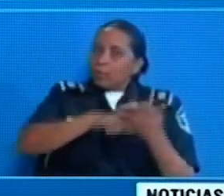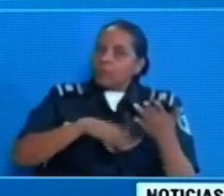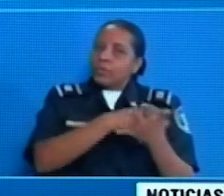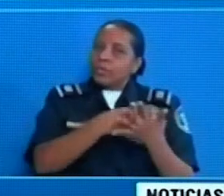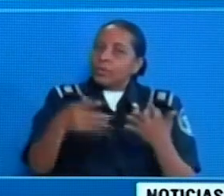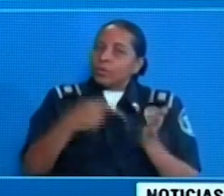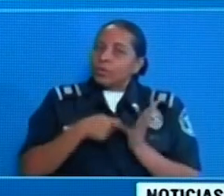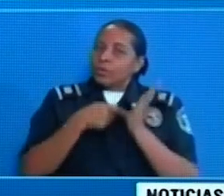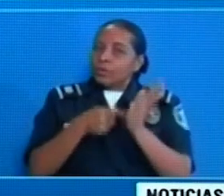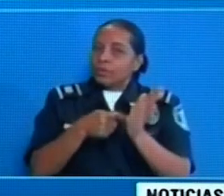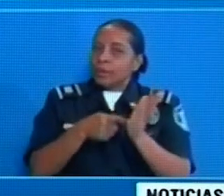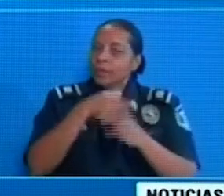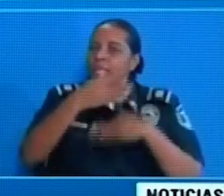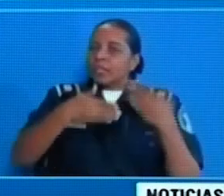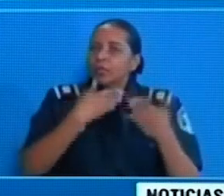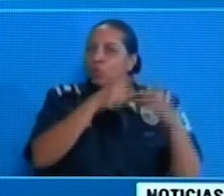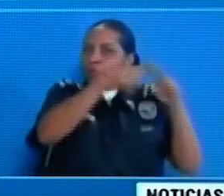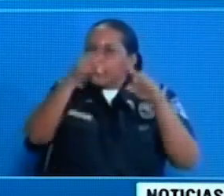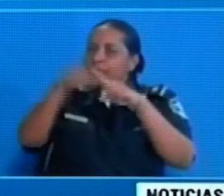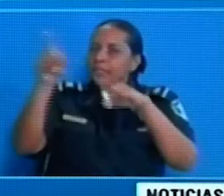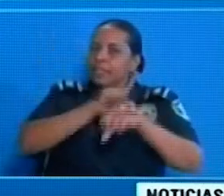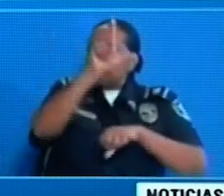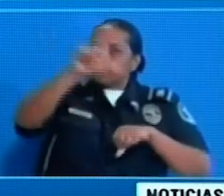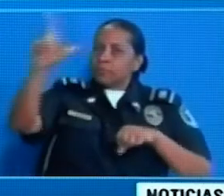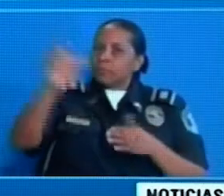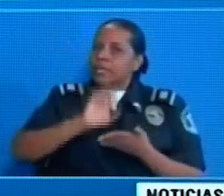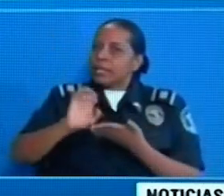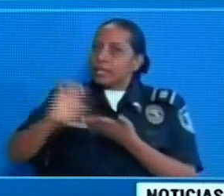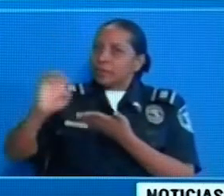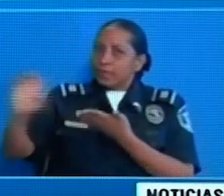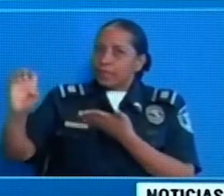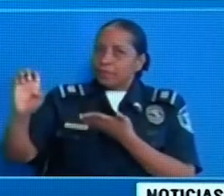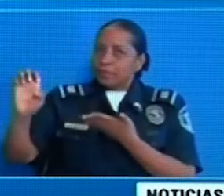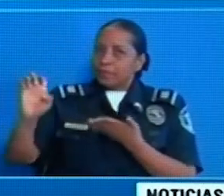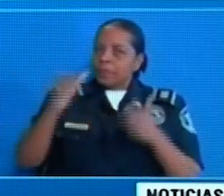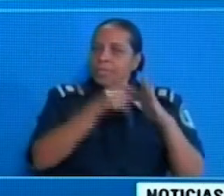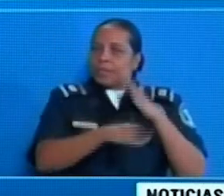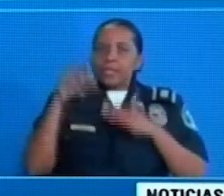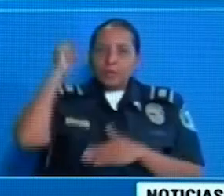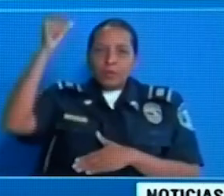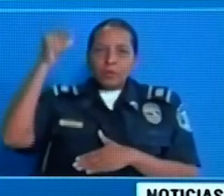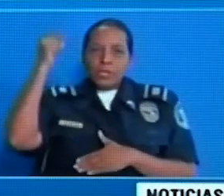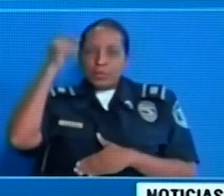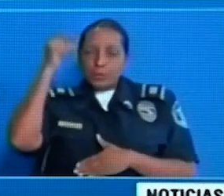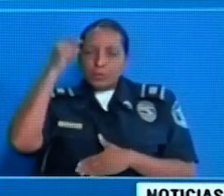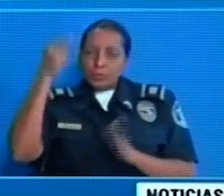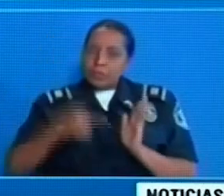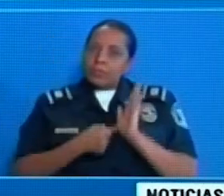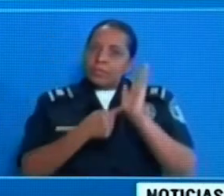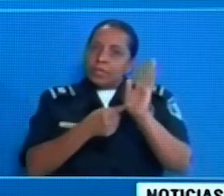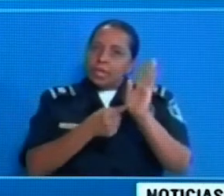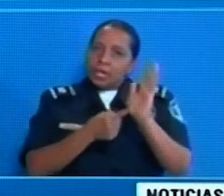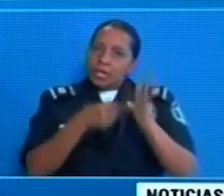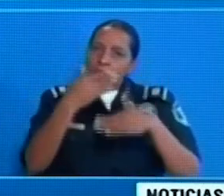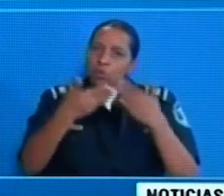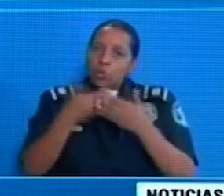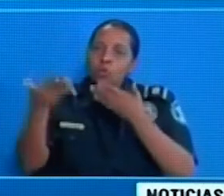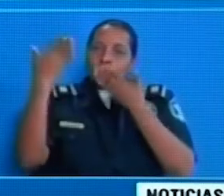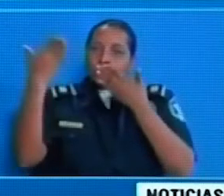que regirá para todos los centros educativos oficiales y particulares dependerá de las recomendaciones del equipo del Ministerio de Salud.